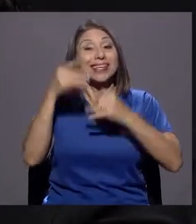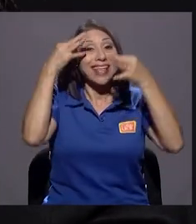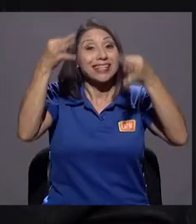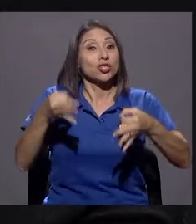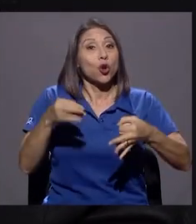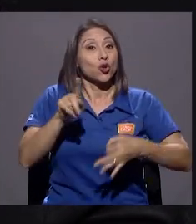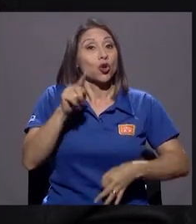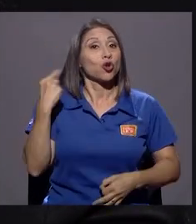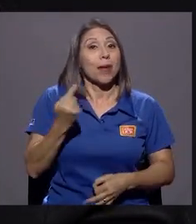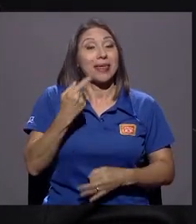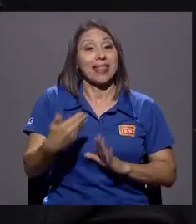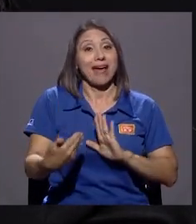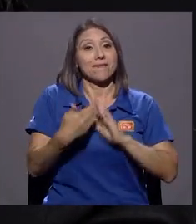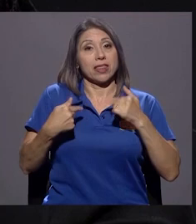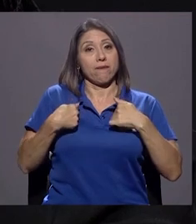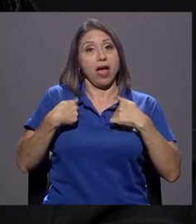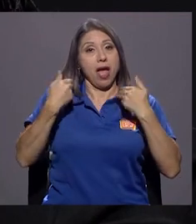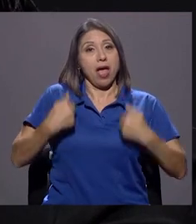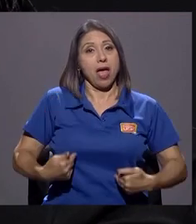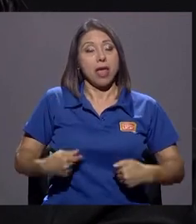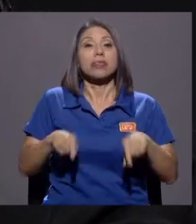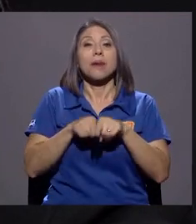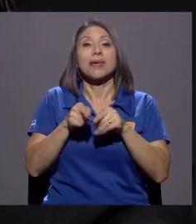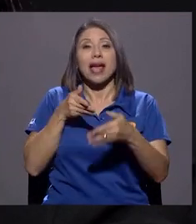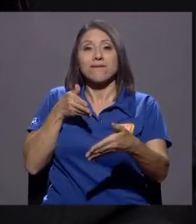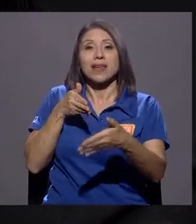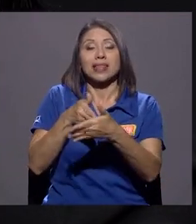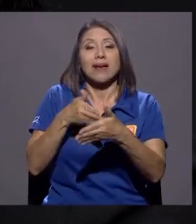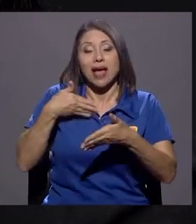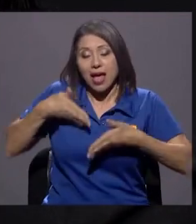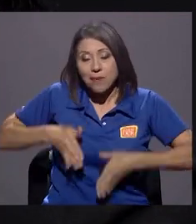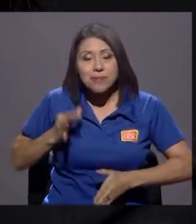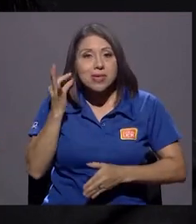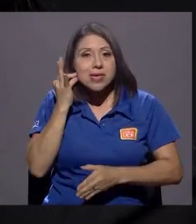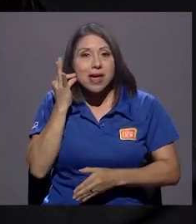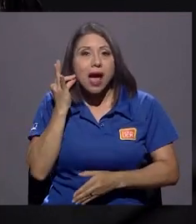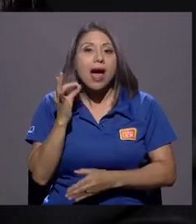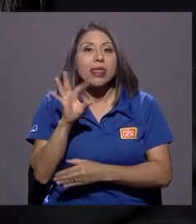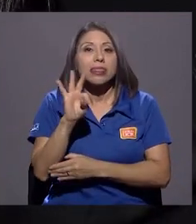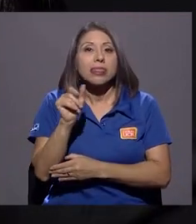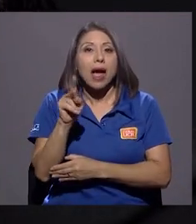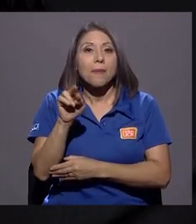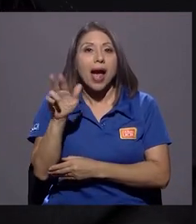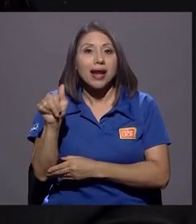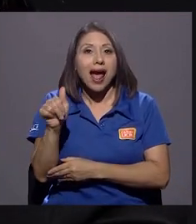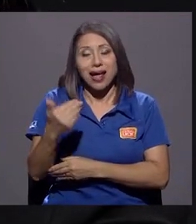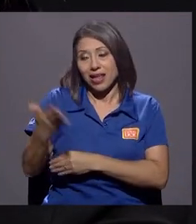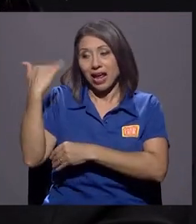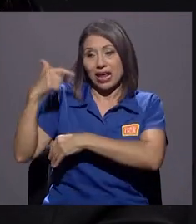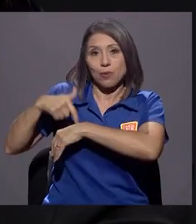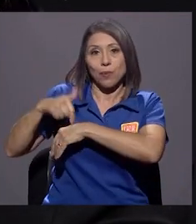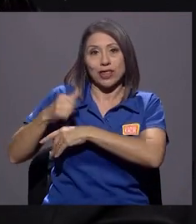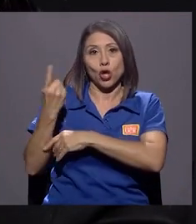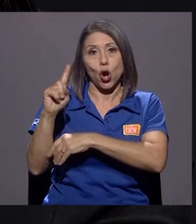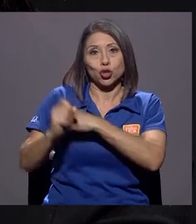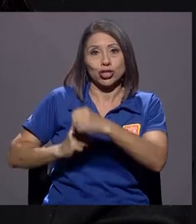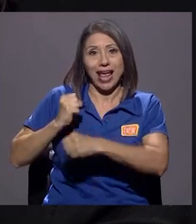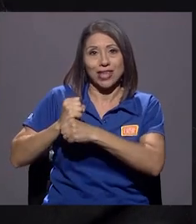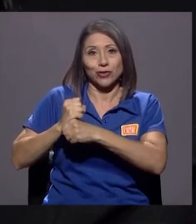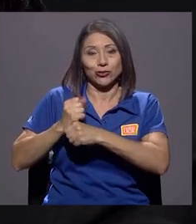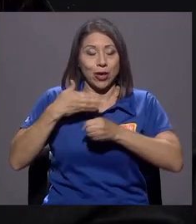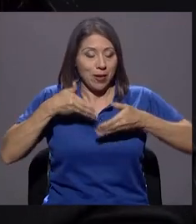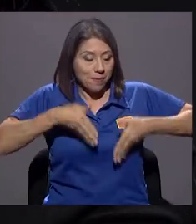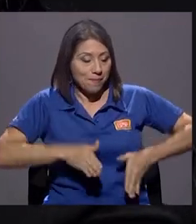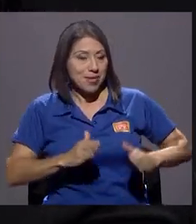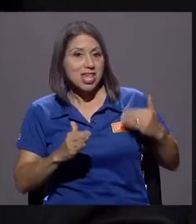Victoria o a María Victoria, afectaba a Tamara, que en ese momento mi hija tenía 11 años, mi hijo tenía 6, y